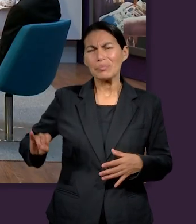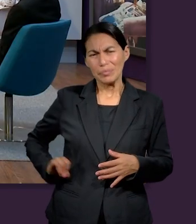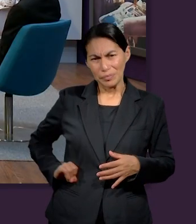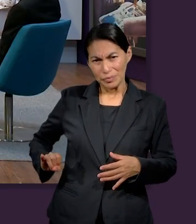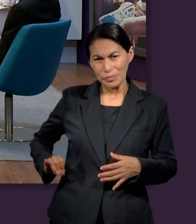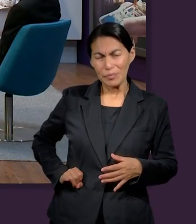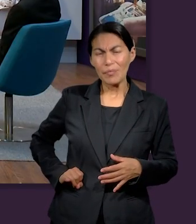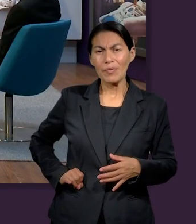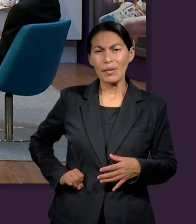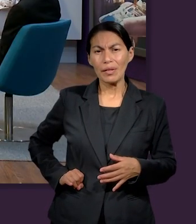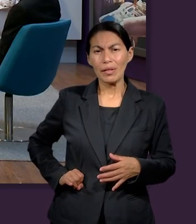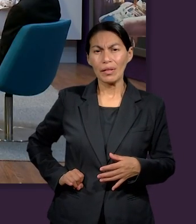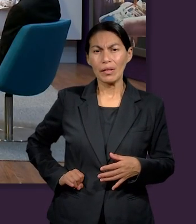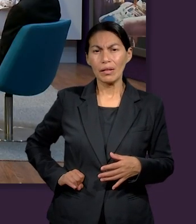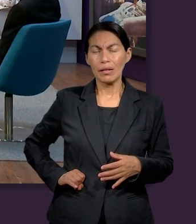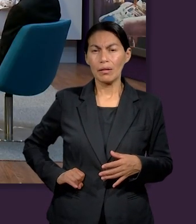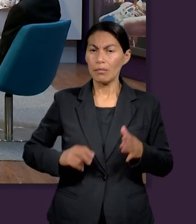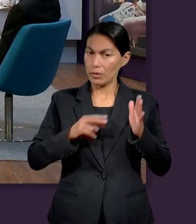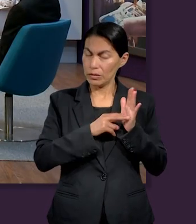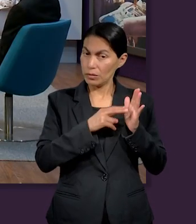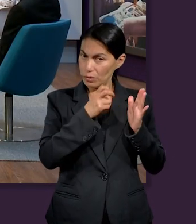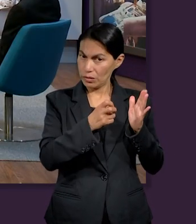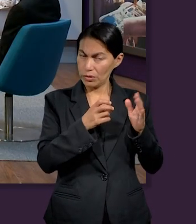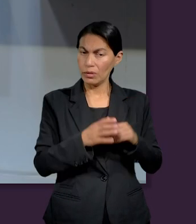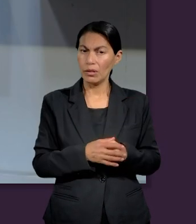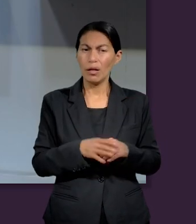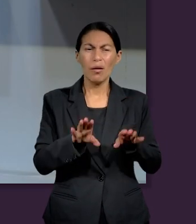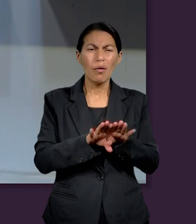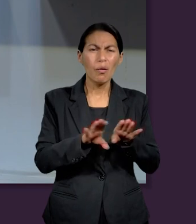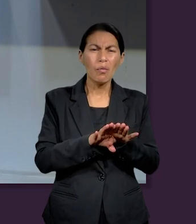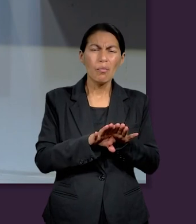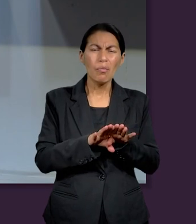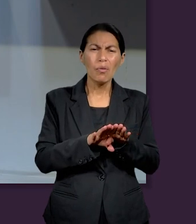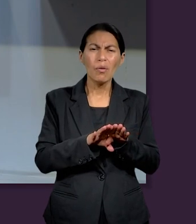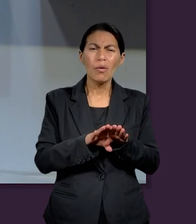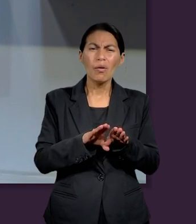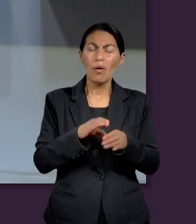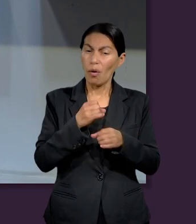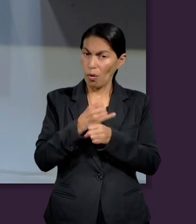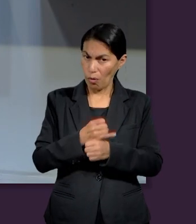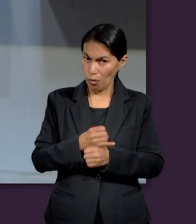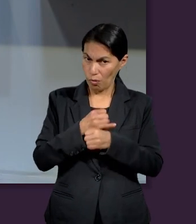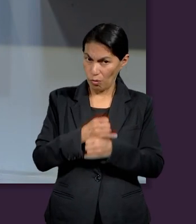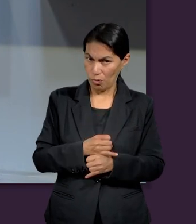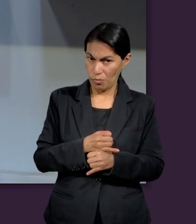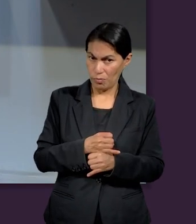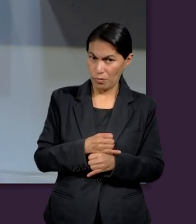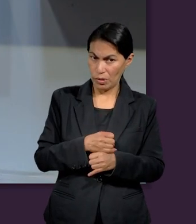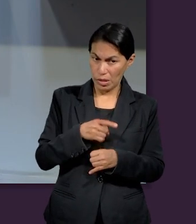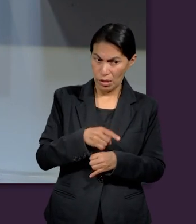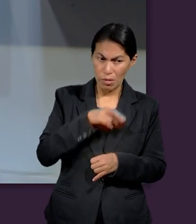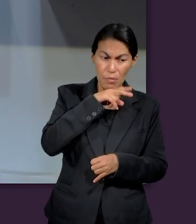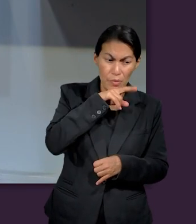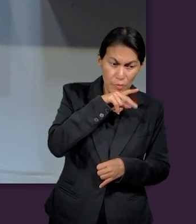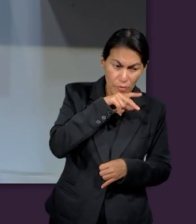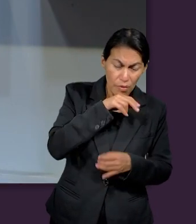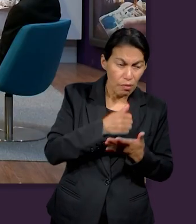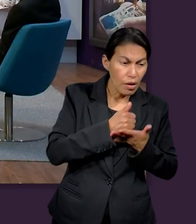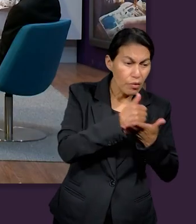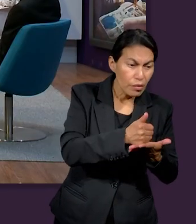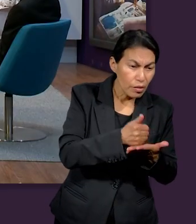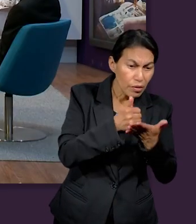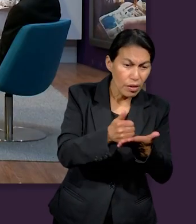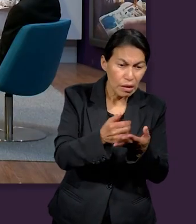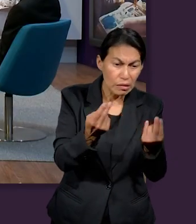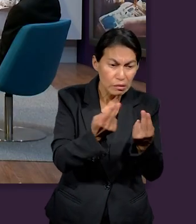fíjense lo interesante de este texto ahí habla como Job en su experiencia de vida se